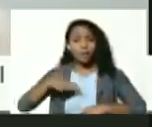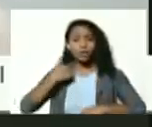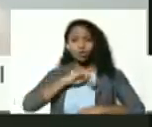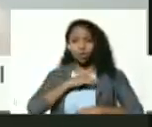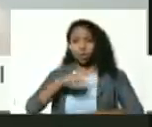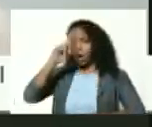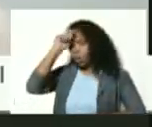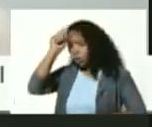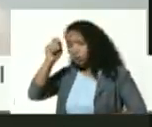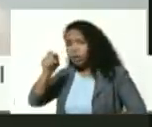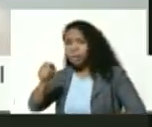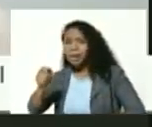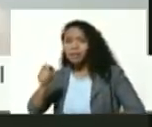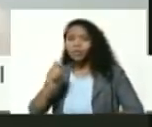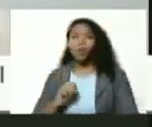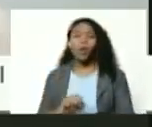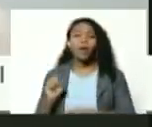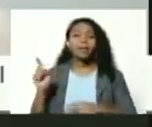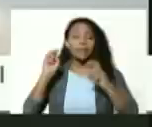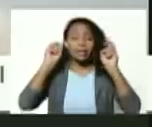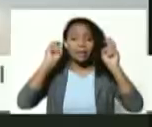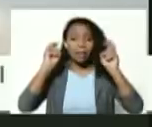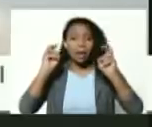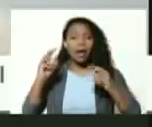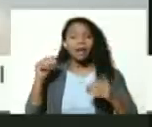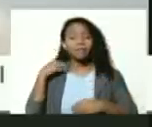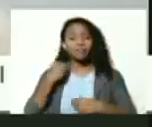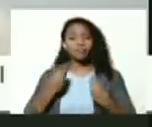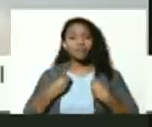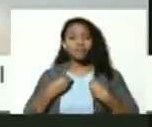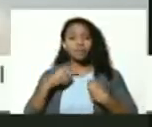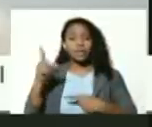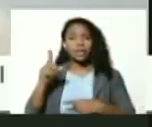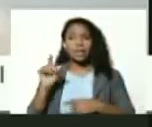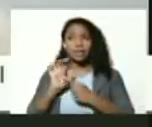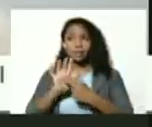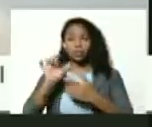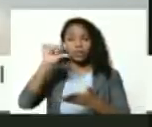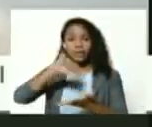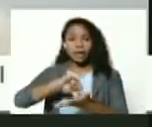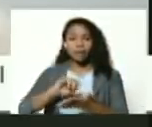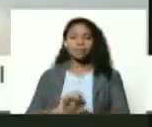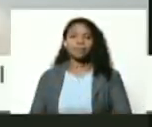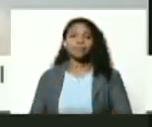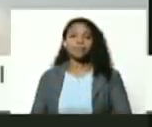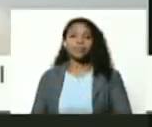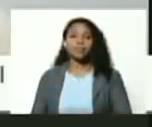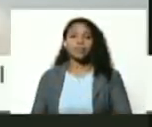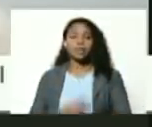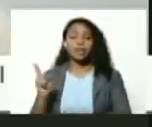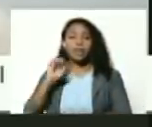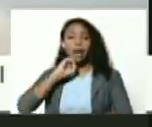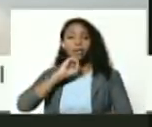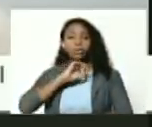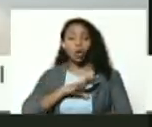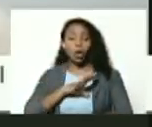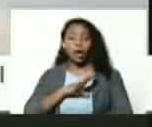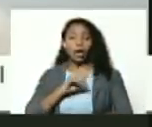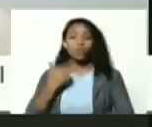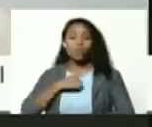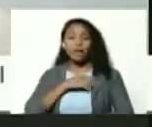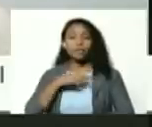como decía José Martí viví en el monstruo y le conozco las entrañas creo que desde la historia nuestro deber